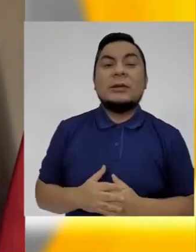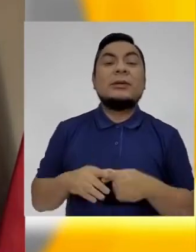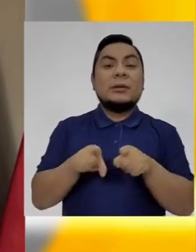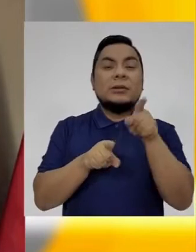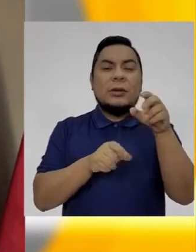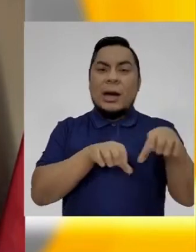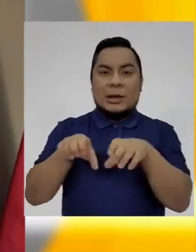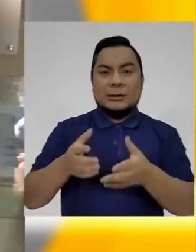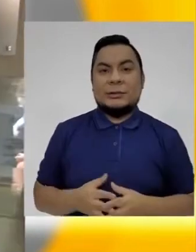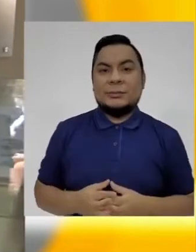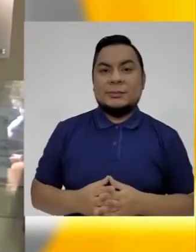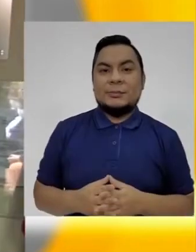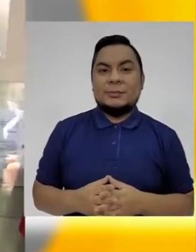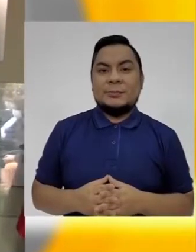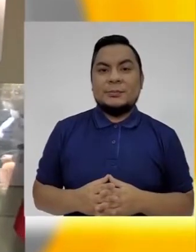Haciendo que se cumplan.